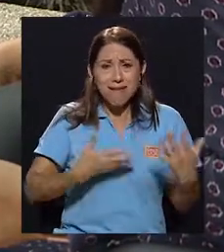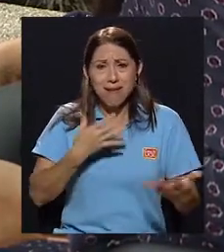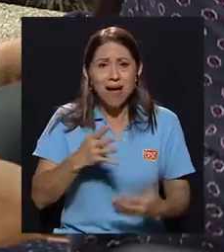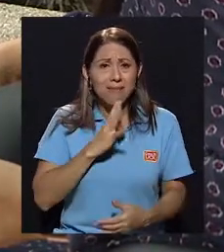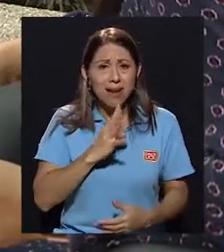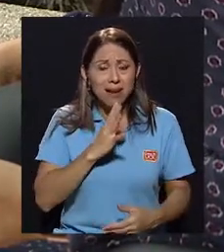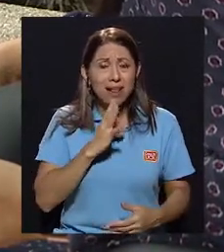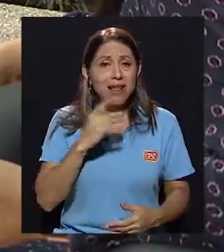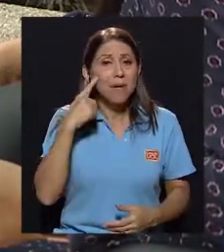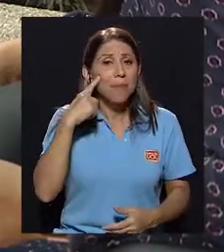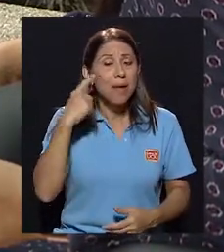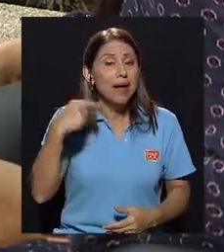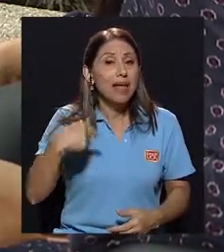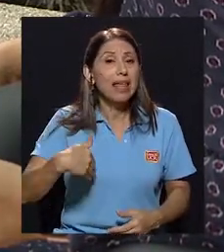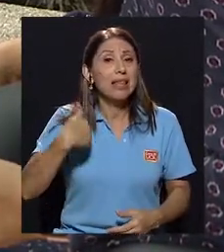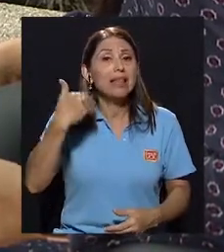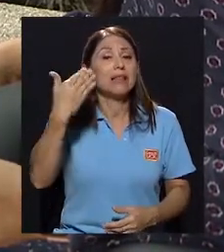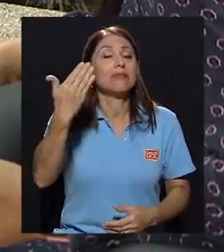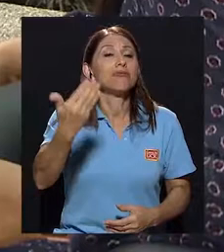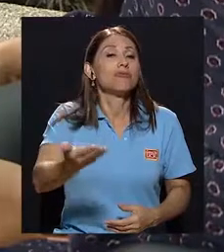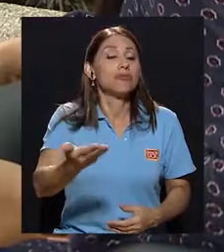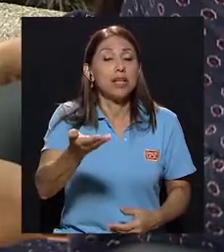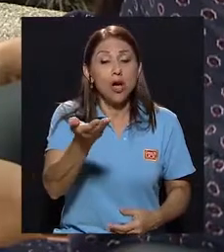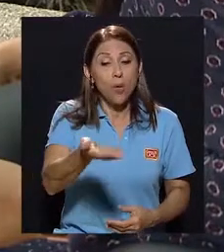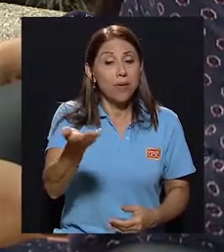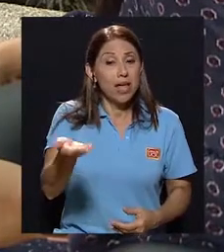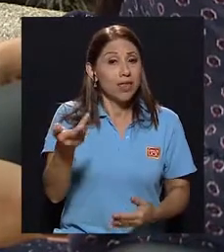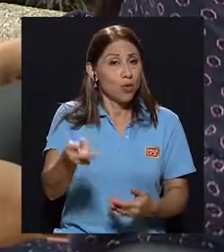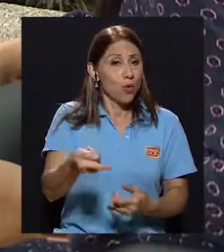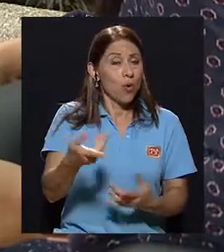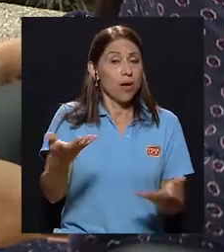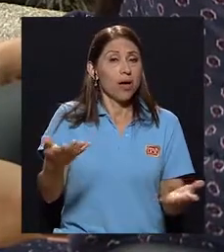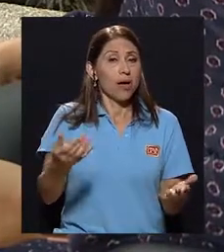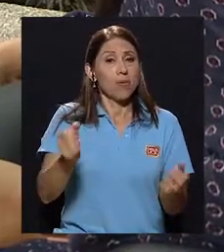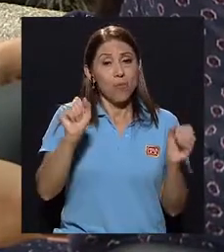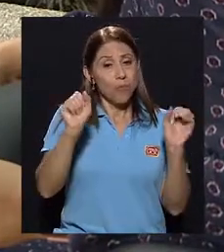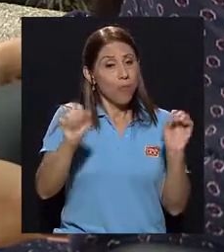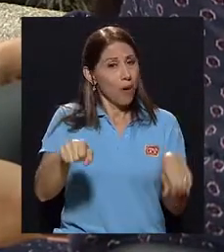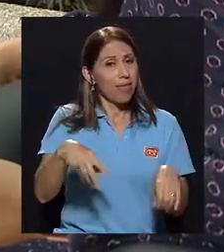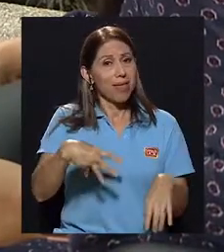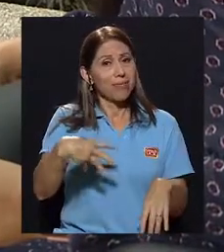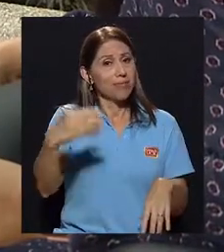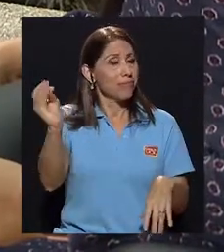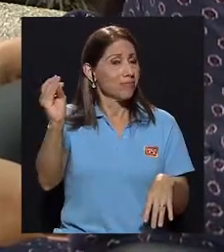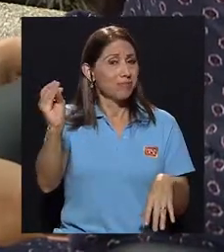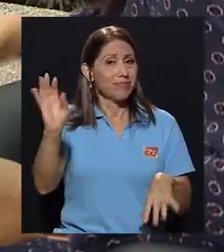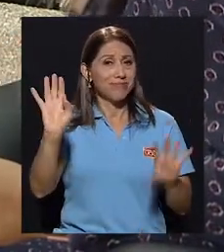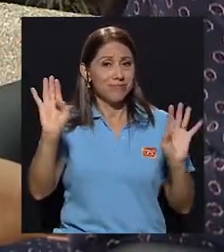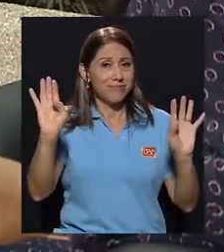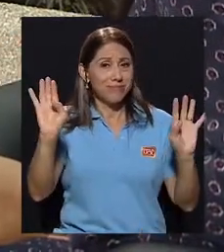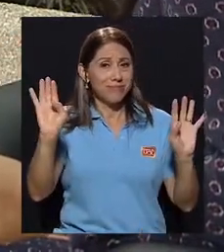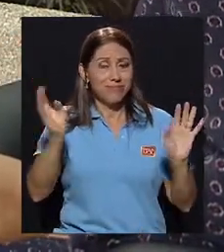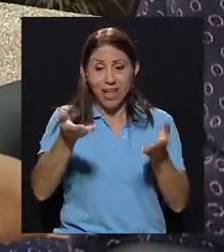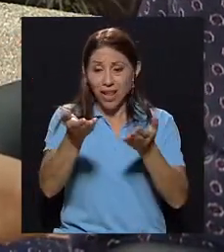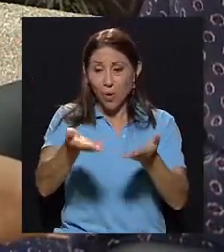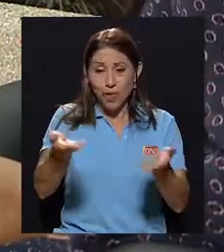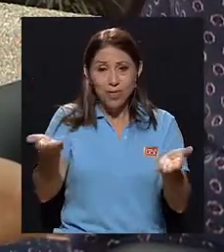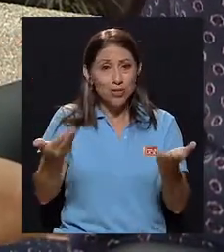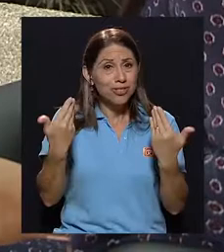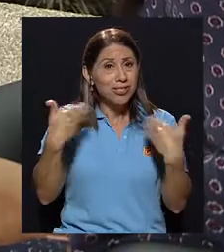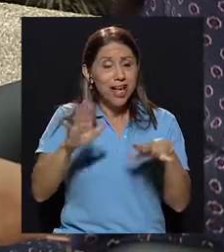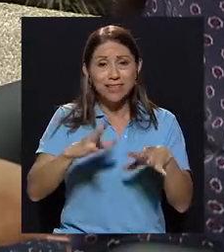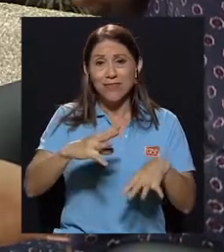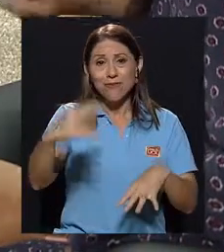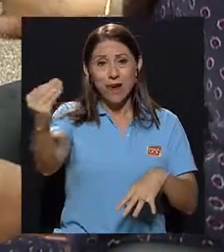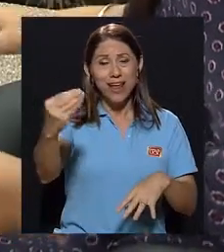para que eventualmente en algún momento ese objeto pues en lo sucesivo podrá irse, decir, el objeto ya se